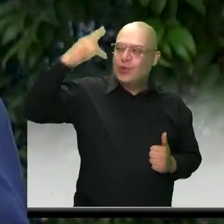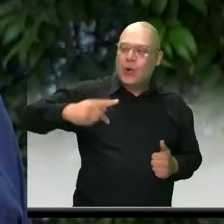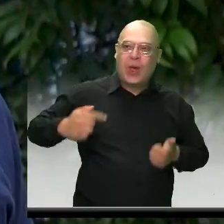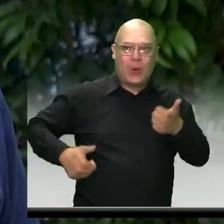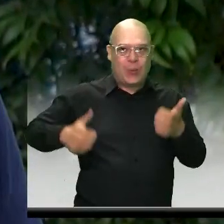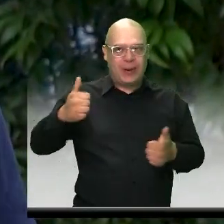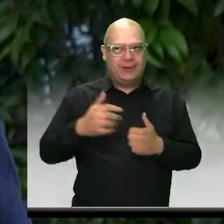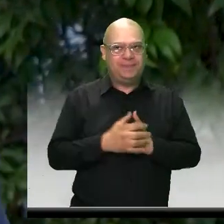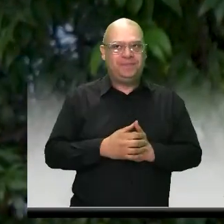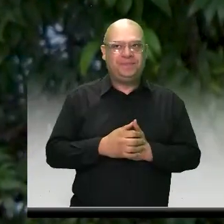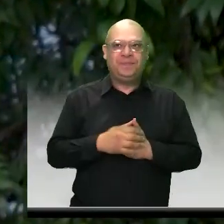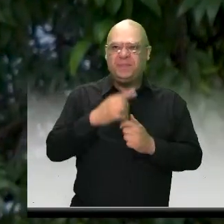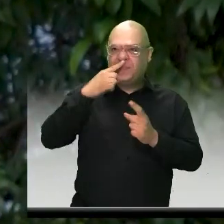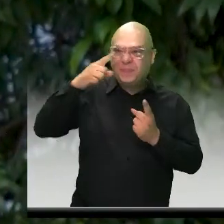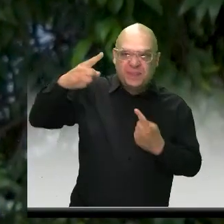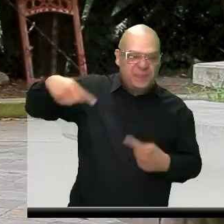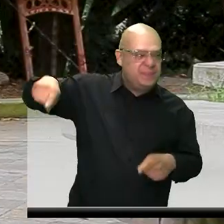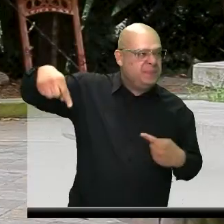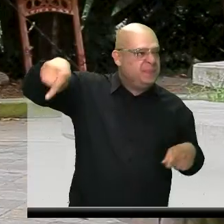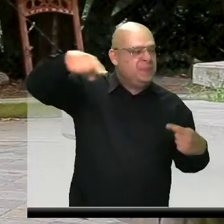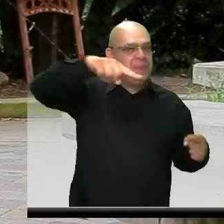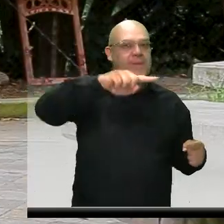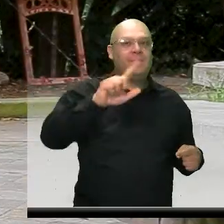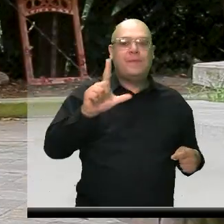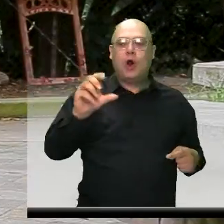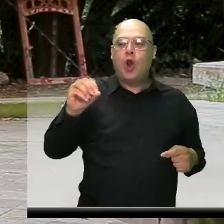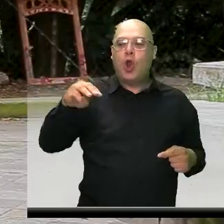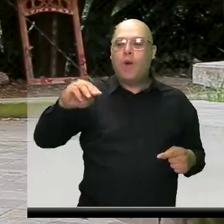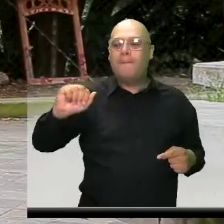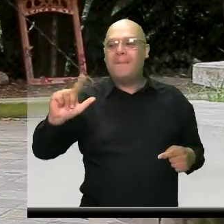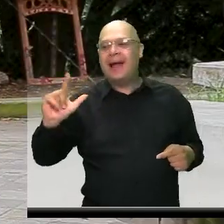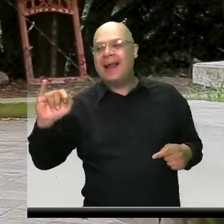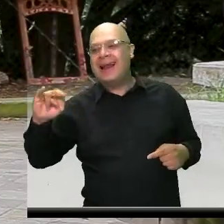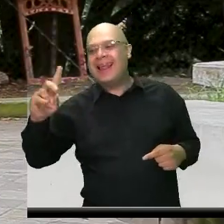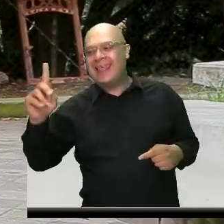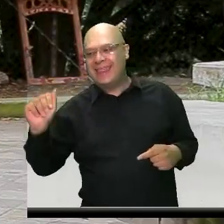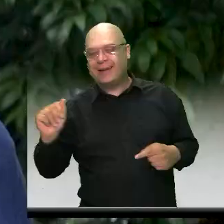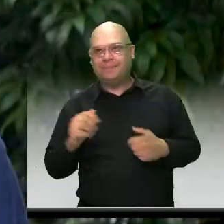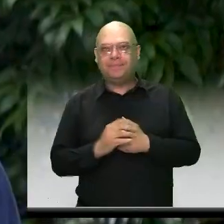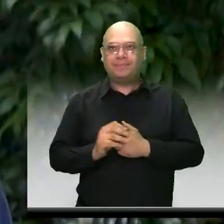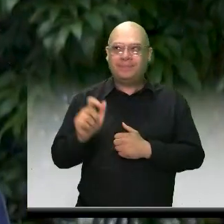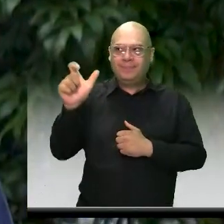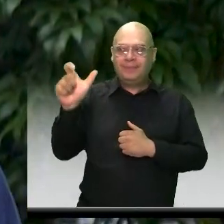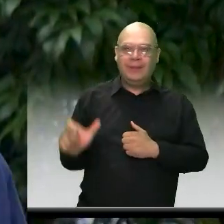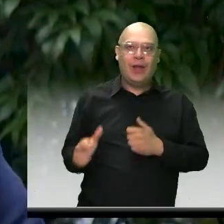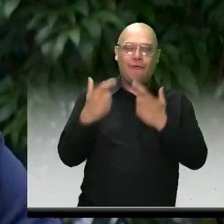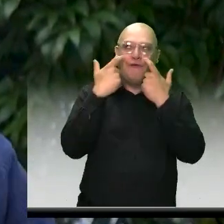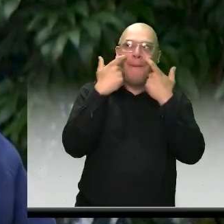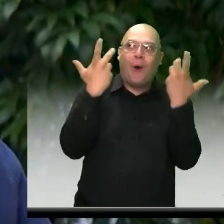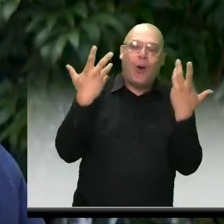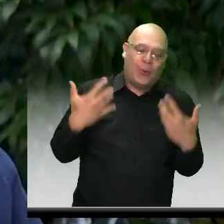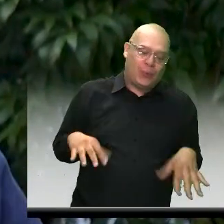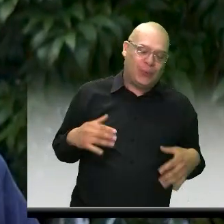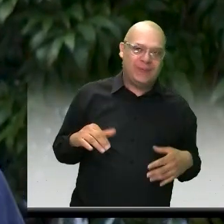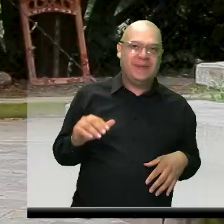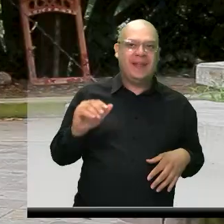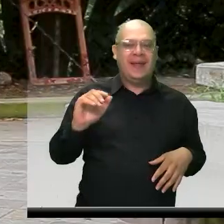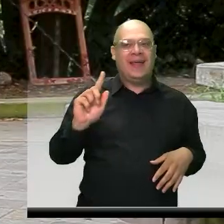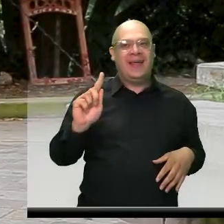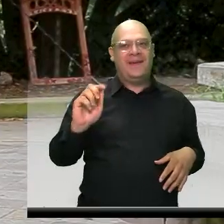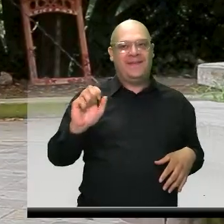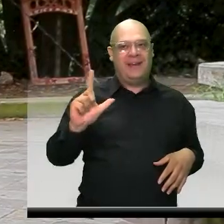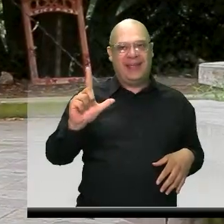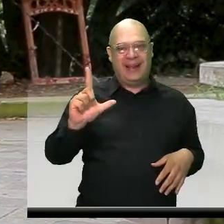el barrio, estuvimos en el barrio Loma Linda y nos encontramos un personaje reconocido de la ciudad. Felisa, como todos la